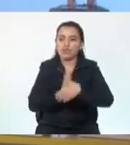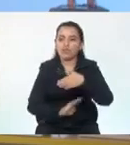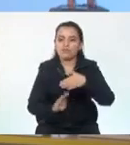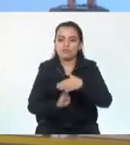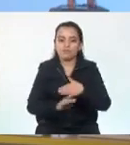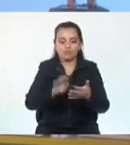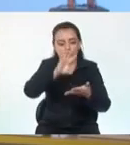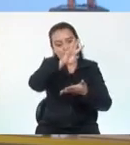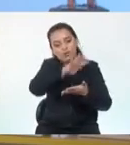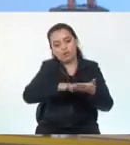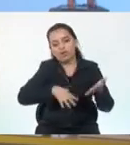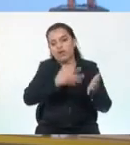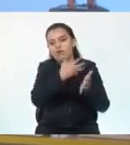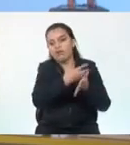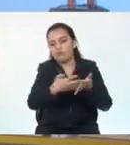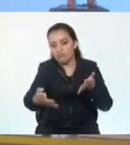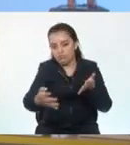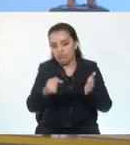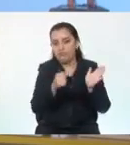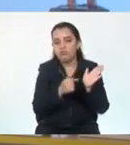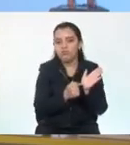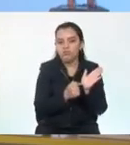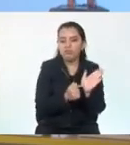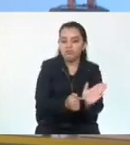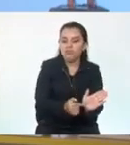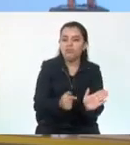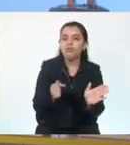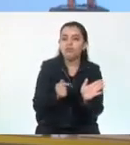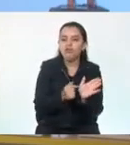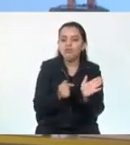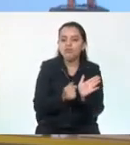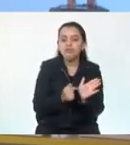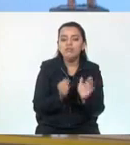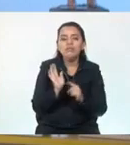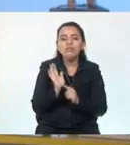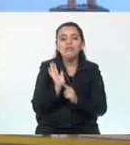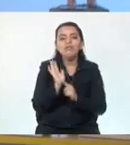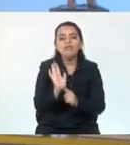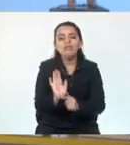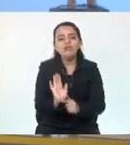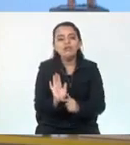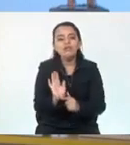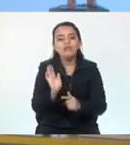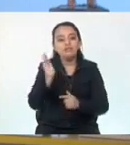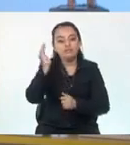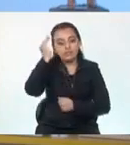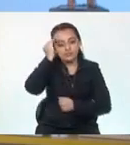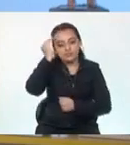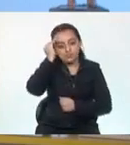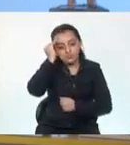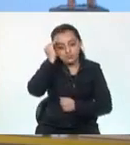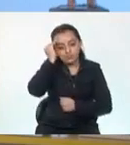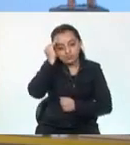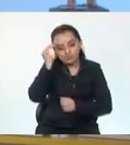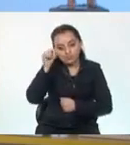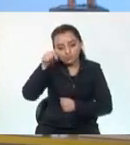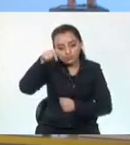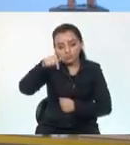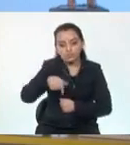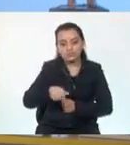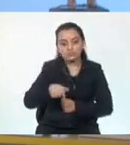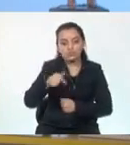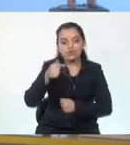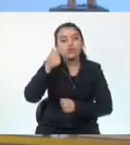cuadrícula, la simbología y la rosa de los vientos. La rosa de los vientos nos sirve para poder ubicar los